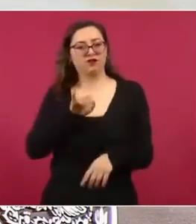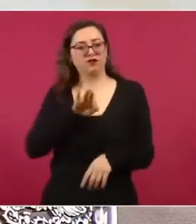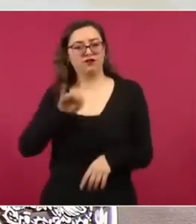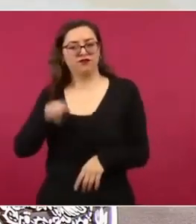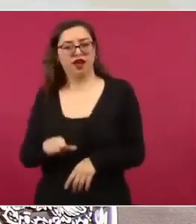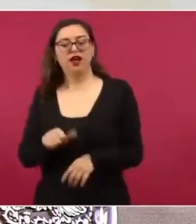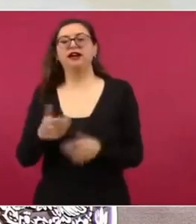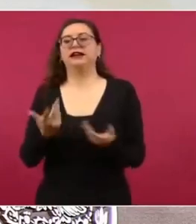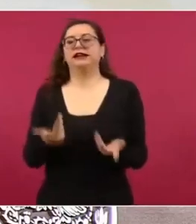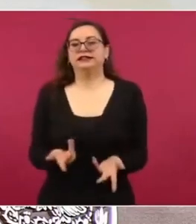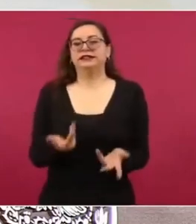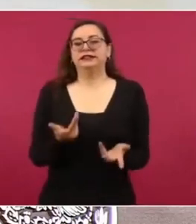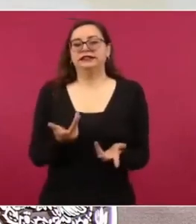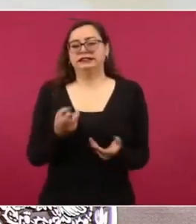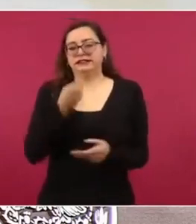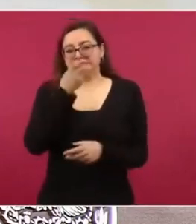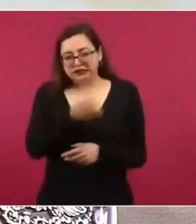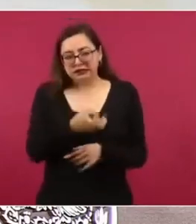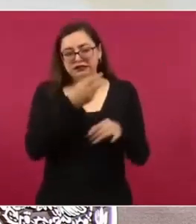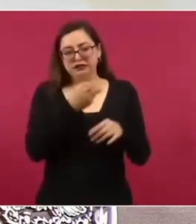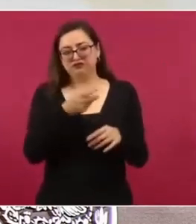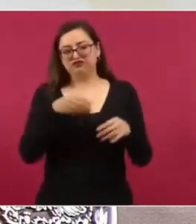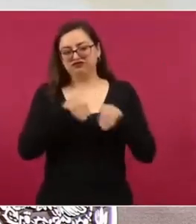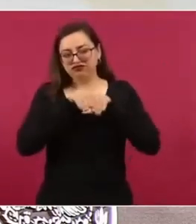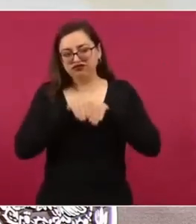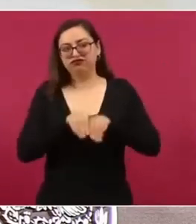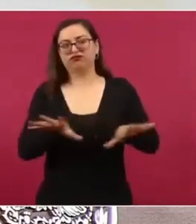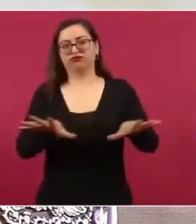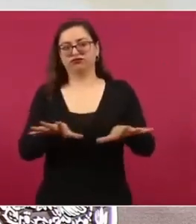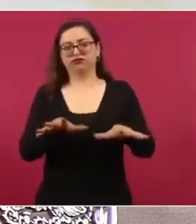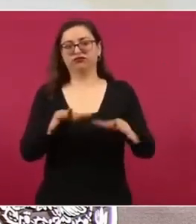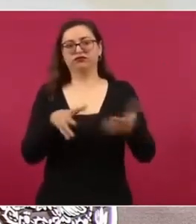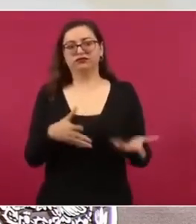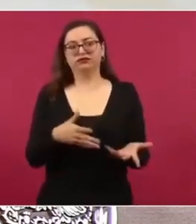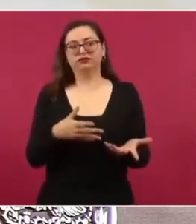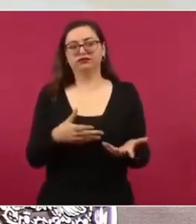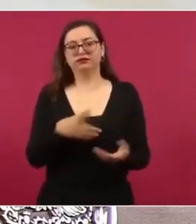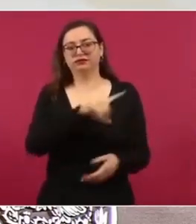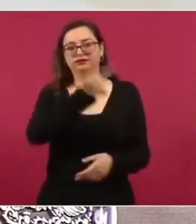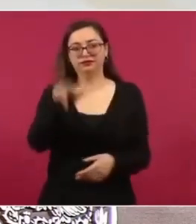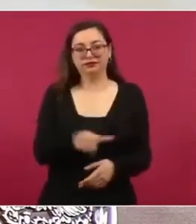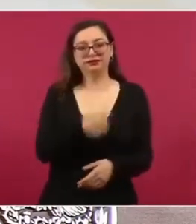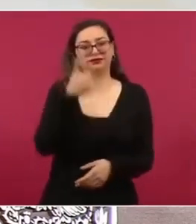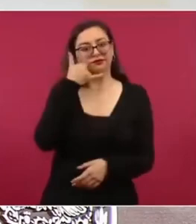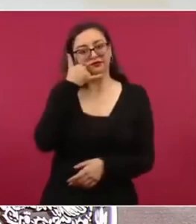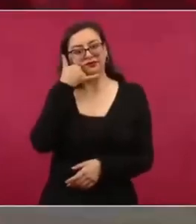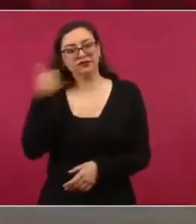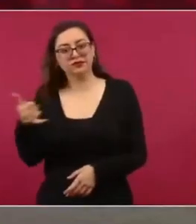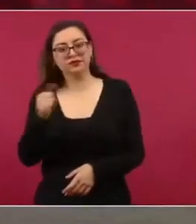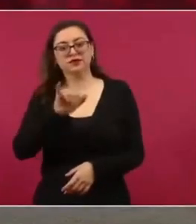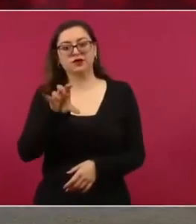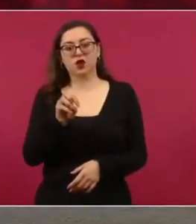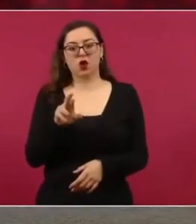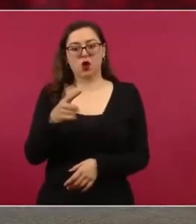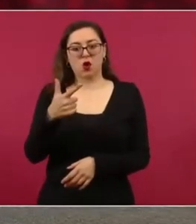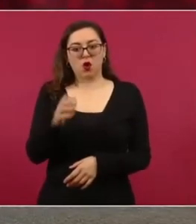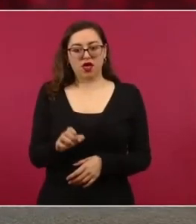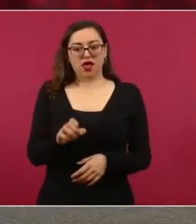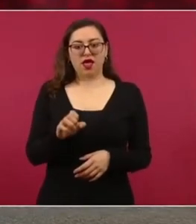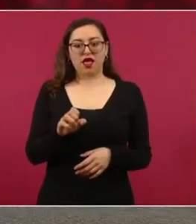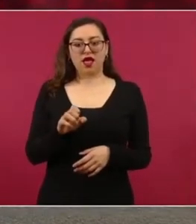complementando la información, después Decio de María le marca precisamente a Jorge y